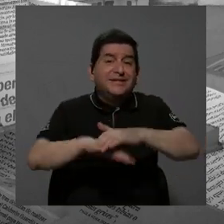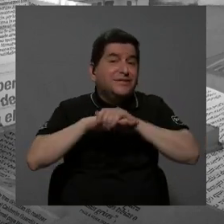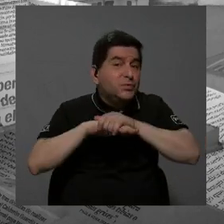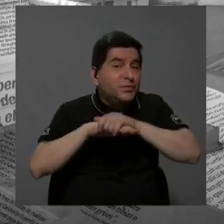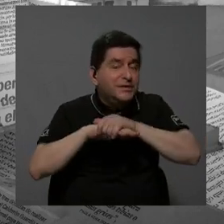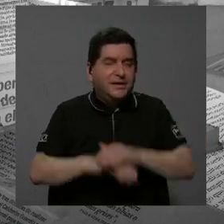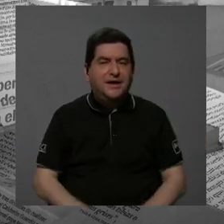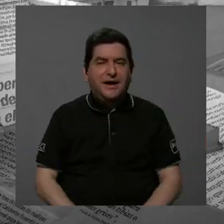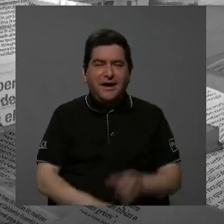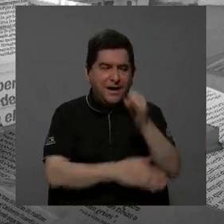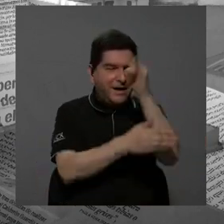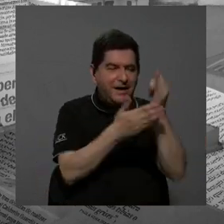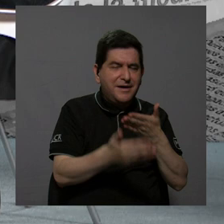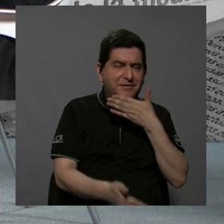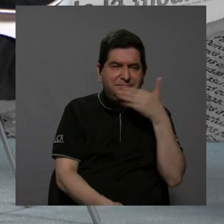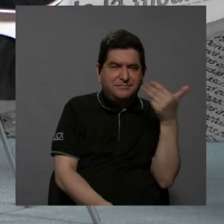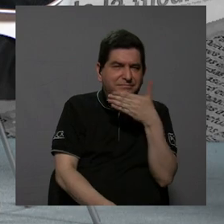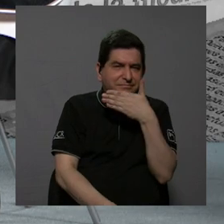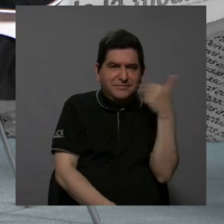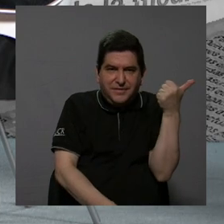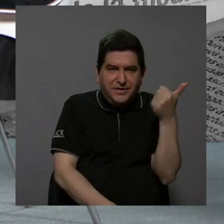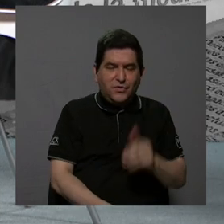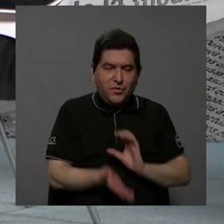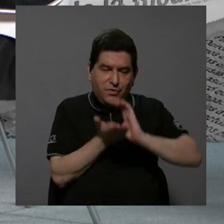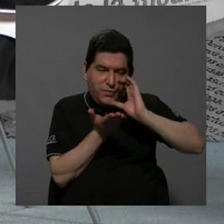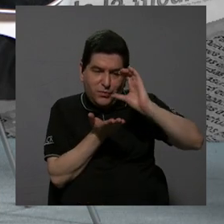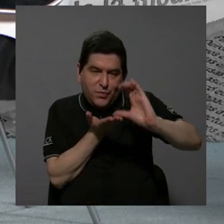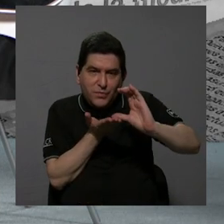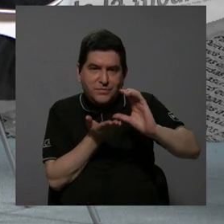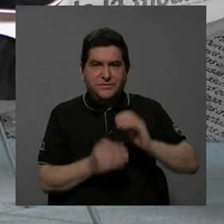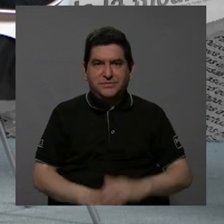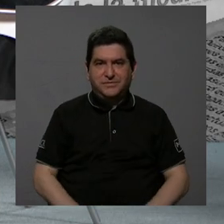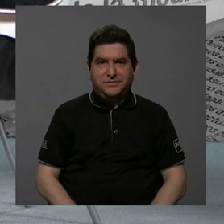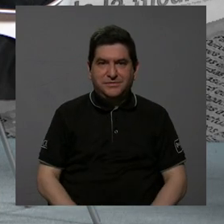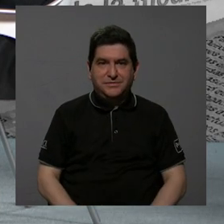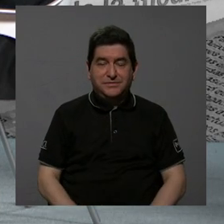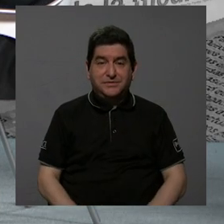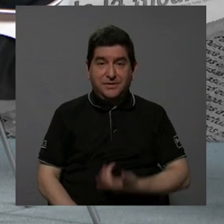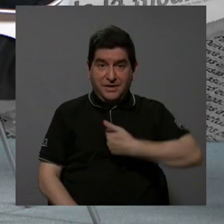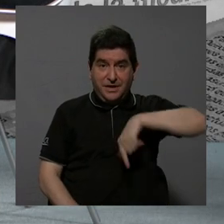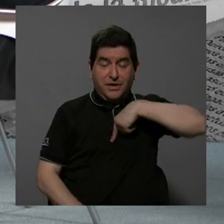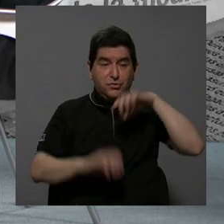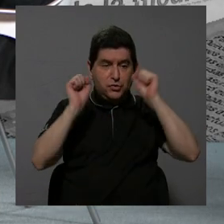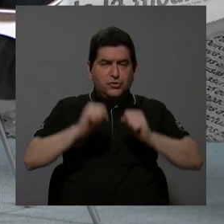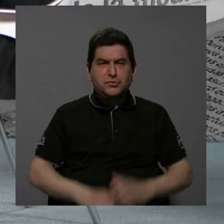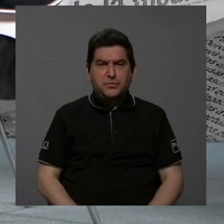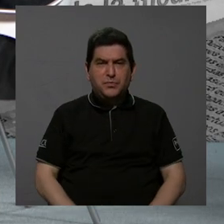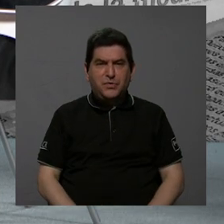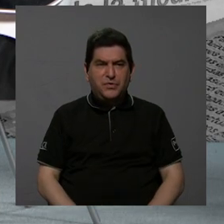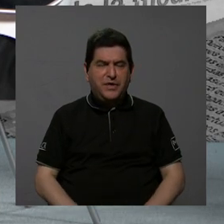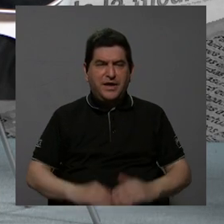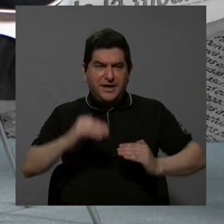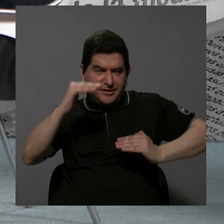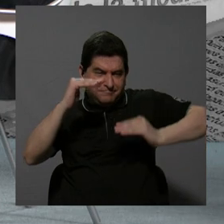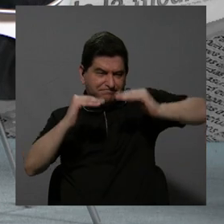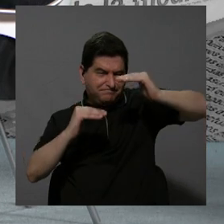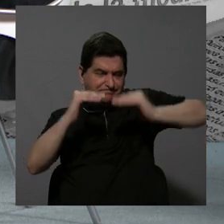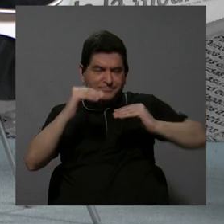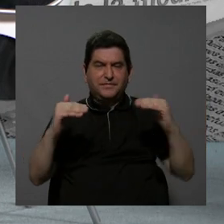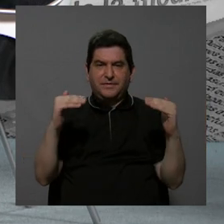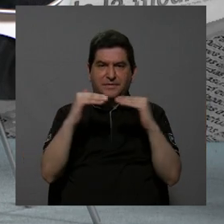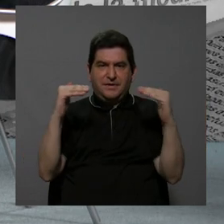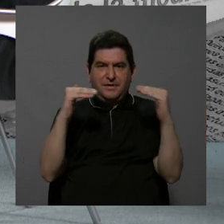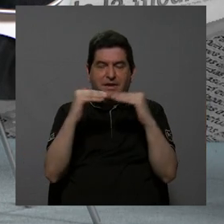Entonces, necesitamos diseñar mucho mejor los cursos en los que logremos homologar, nivelar o